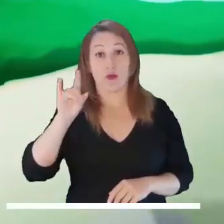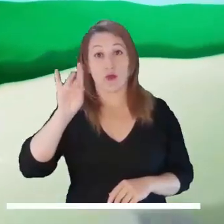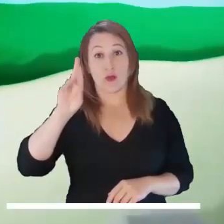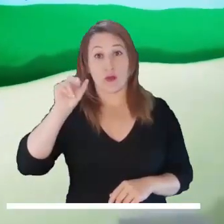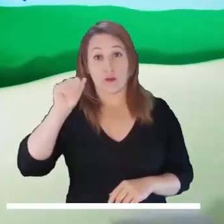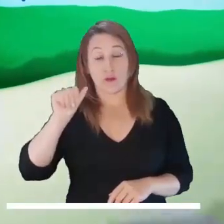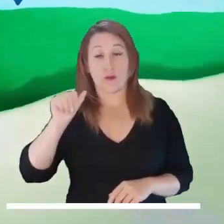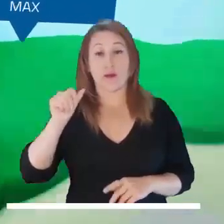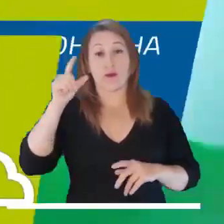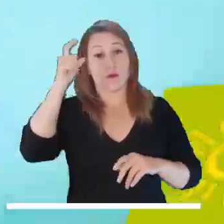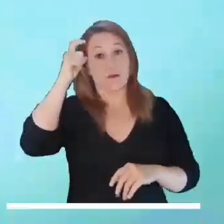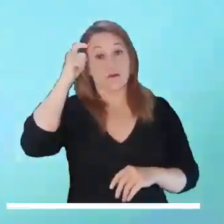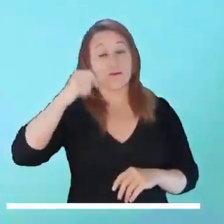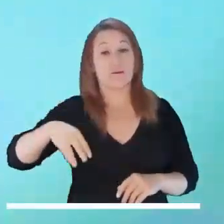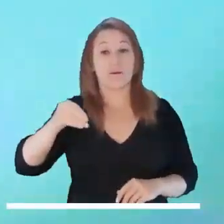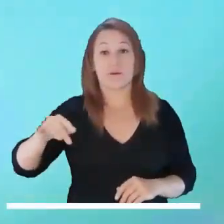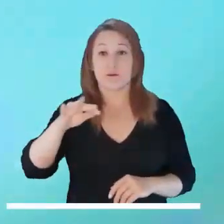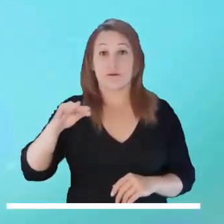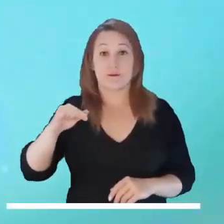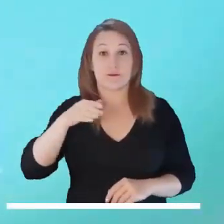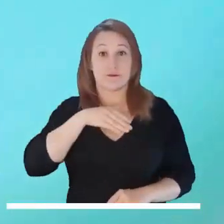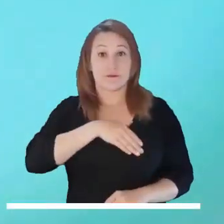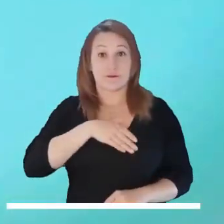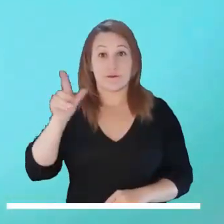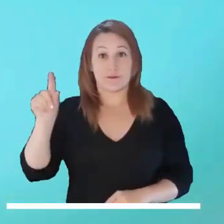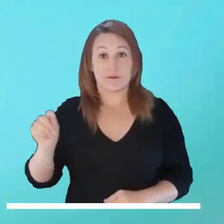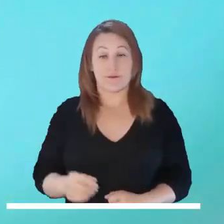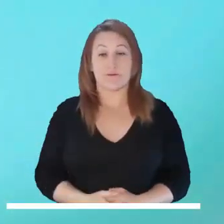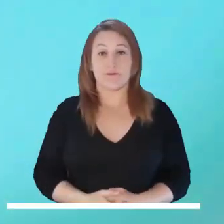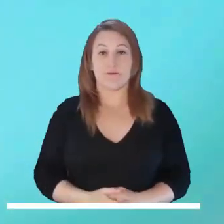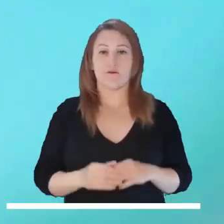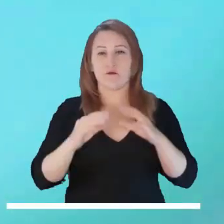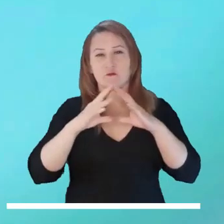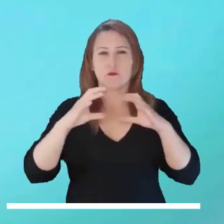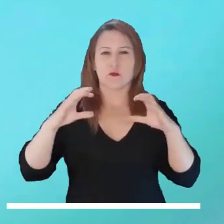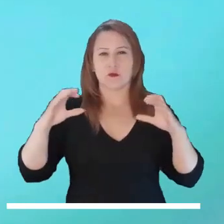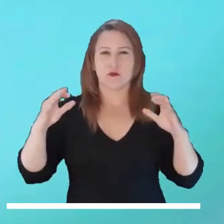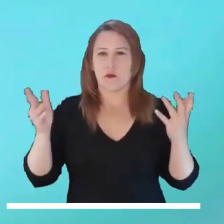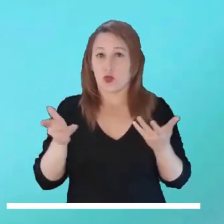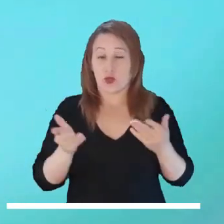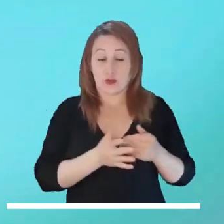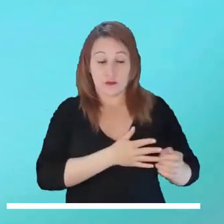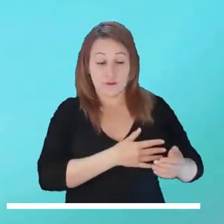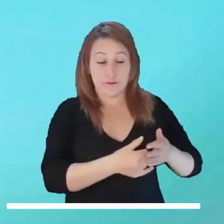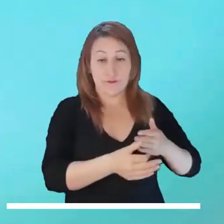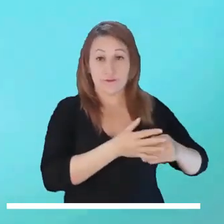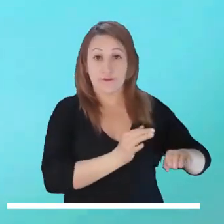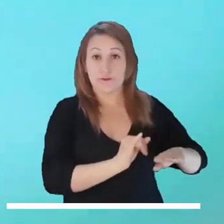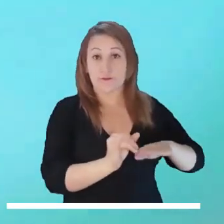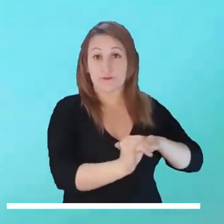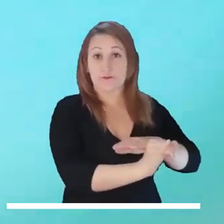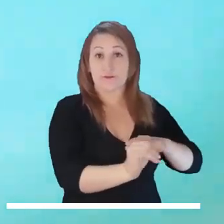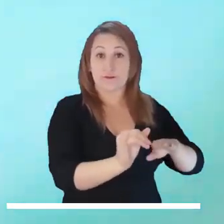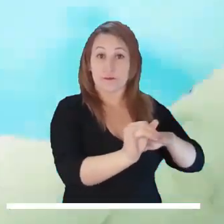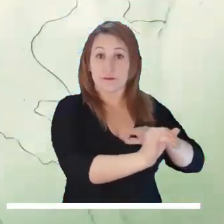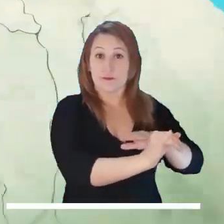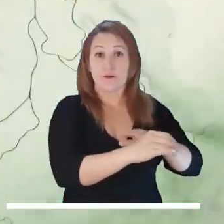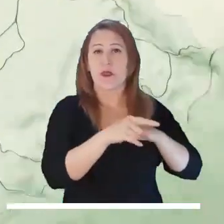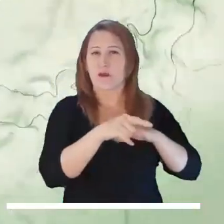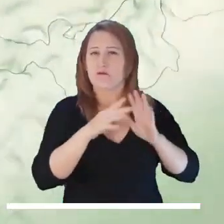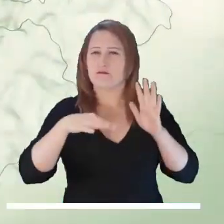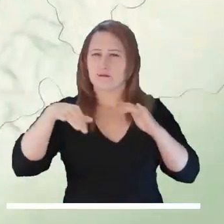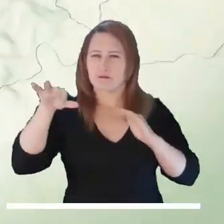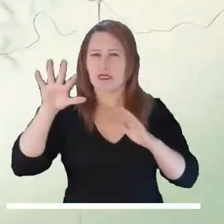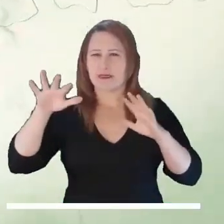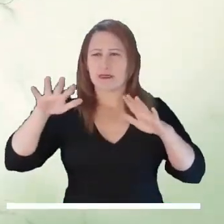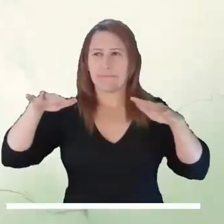Magdalena, Cesar y Bolívar. Nubosidad entre parcial y ligera se anticipa en el archipiélago de San Andrés y Providencia, donde